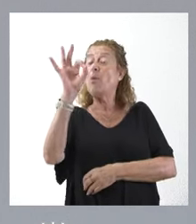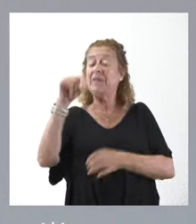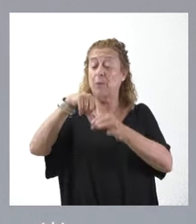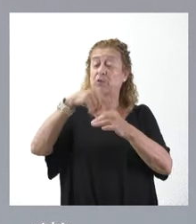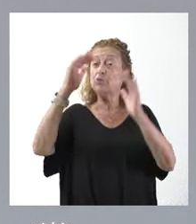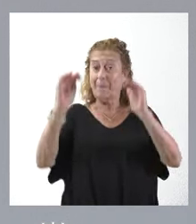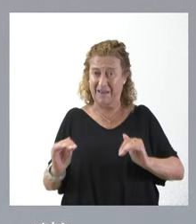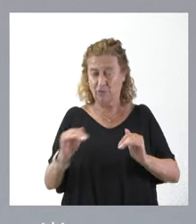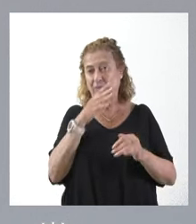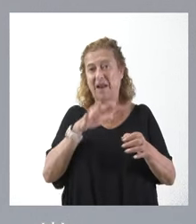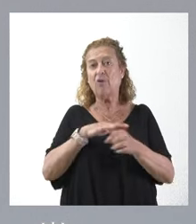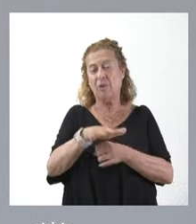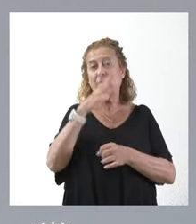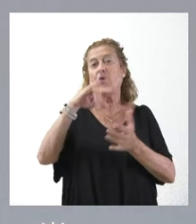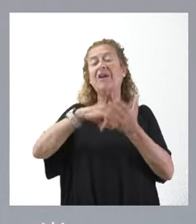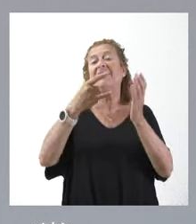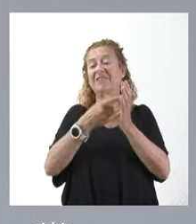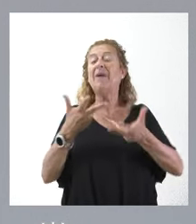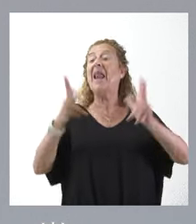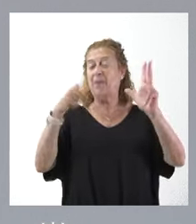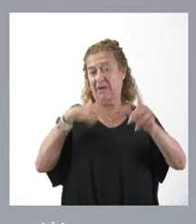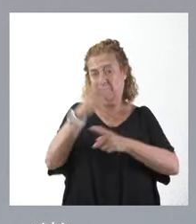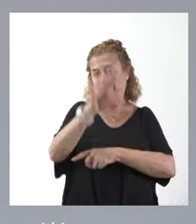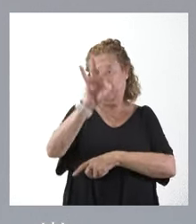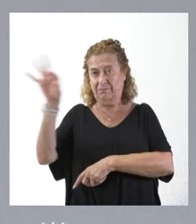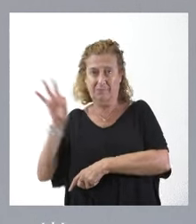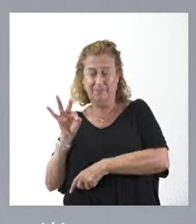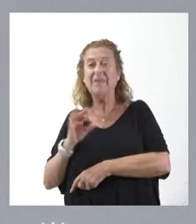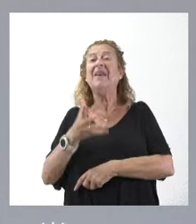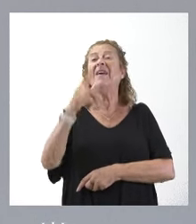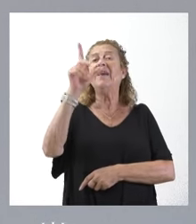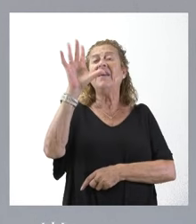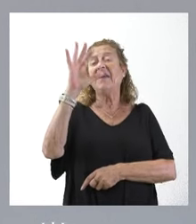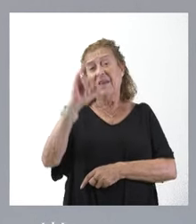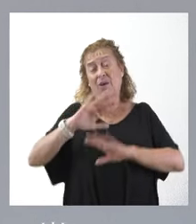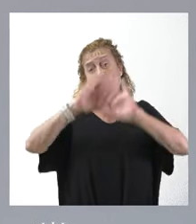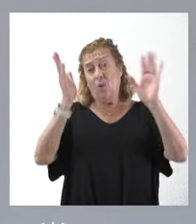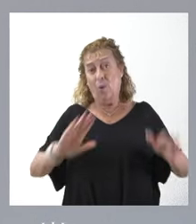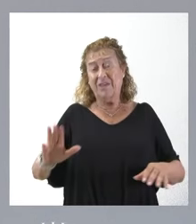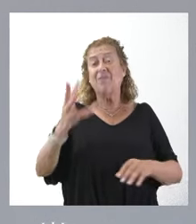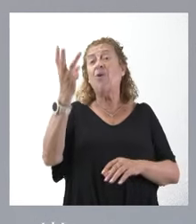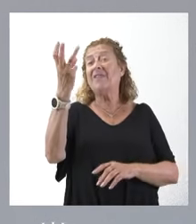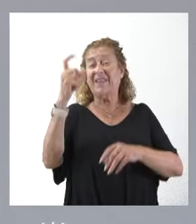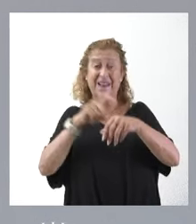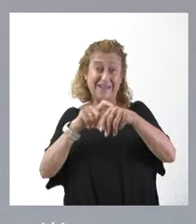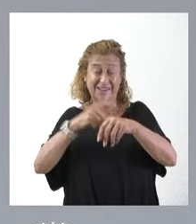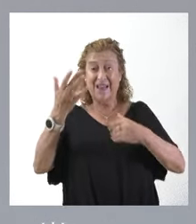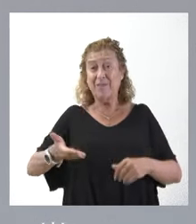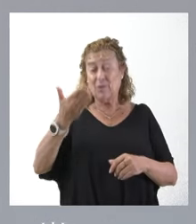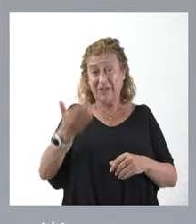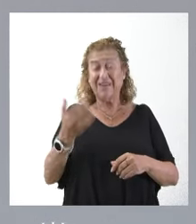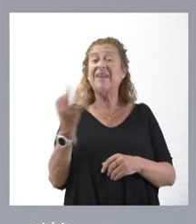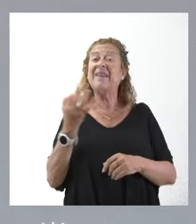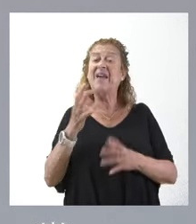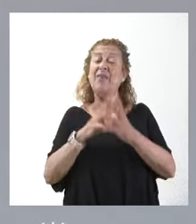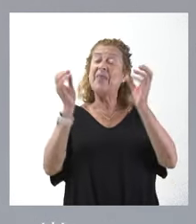a cubrir por el sistema de libre designación. Y, por último, una tercera característica importante es que,